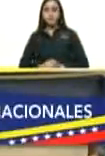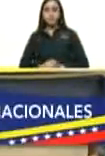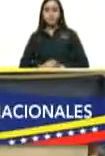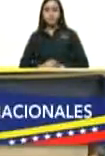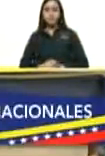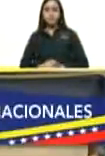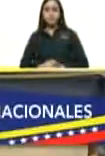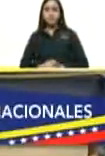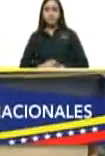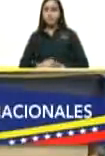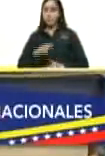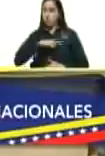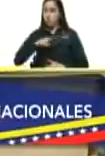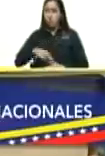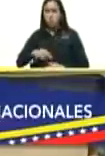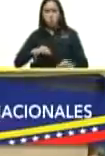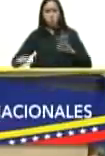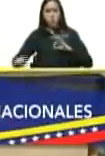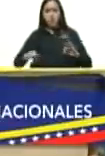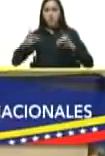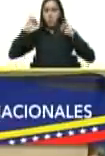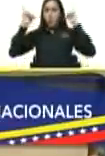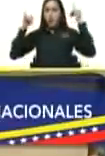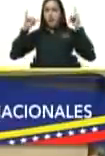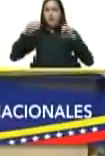nos preparamos para una fiesta